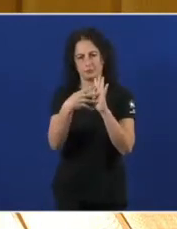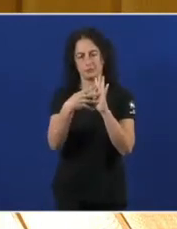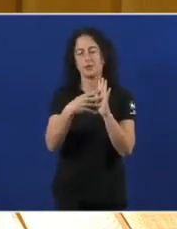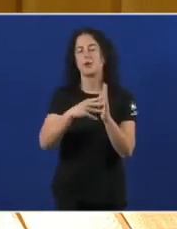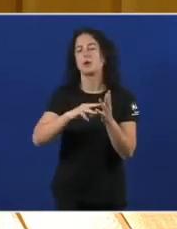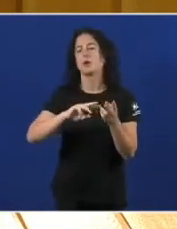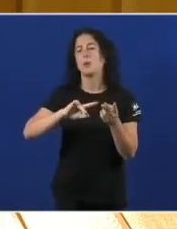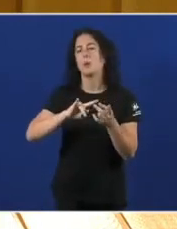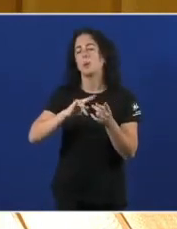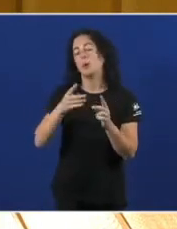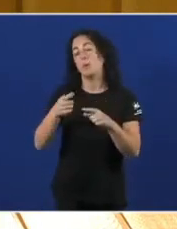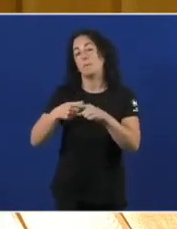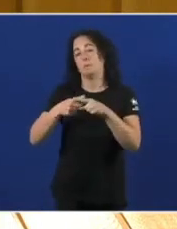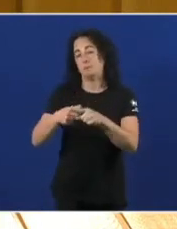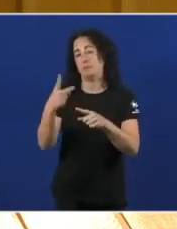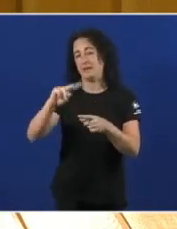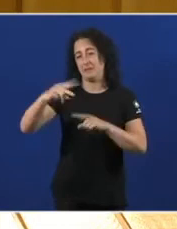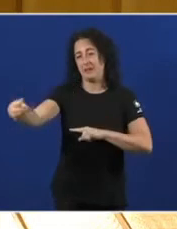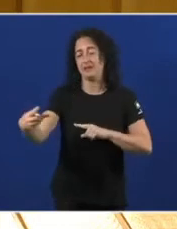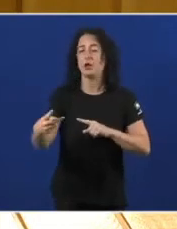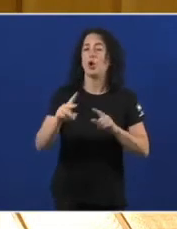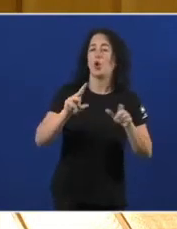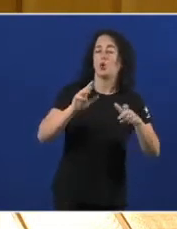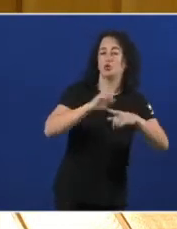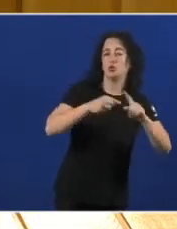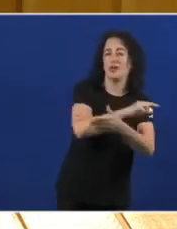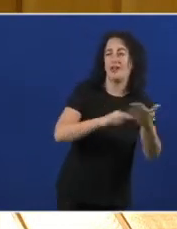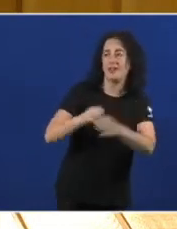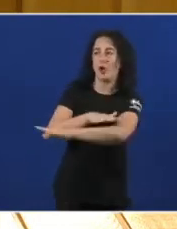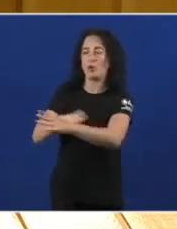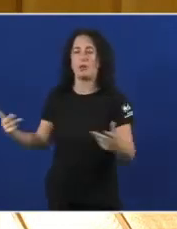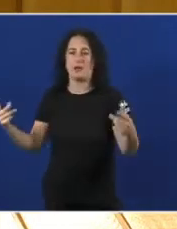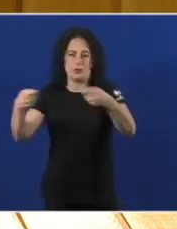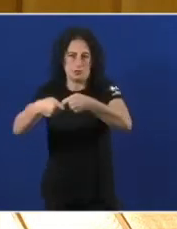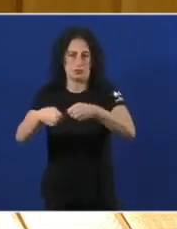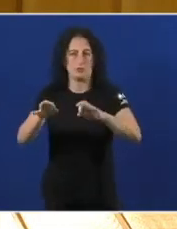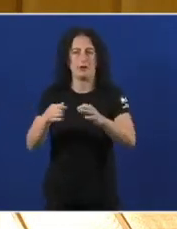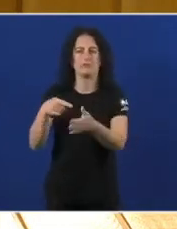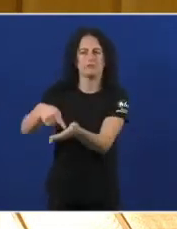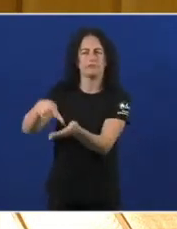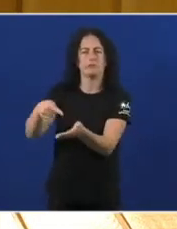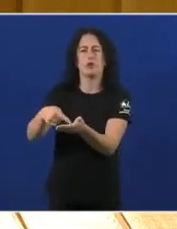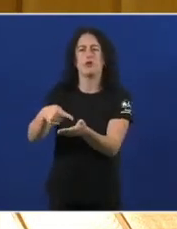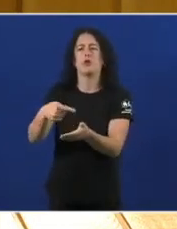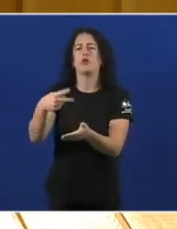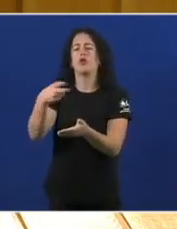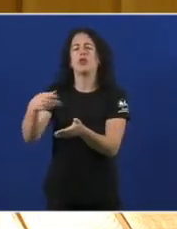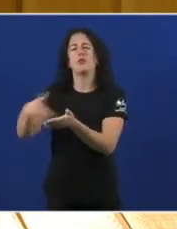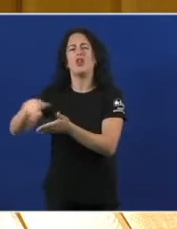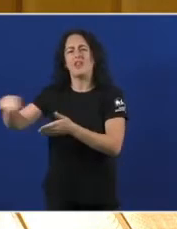Bilateralidade Cunha comisión Xunta a Estado Para reclamar 12.600 millóns de euros Dos fondos europeos